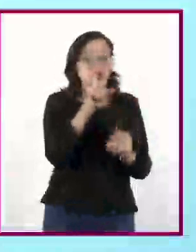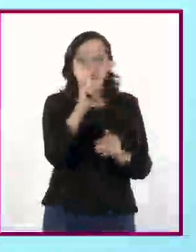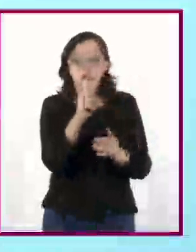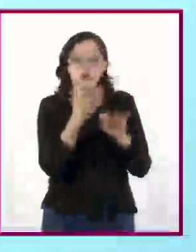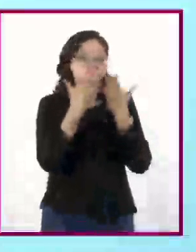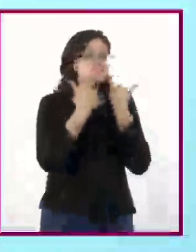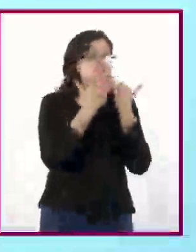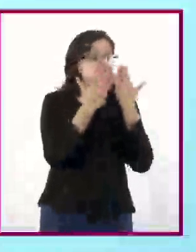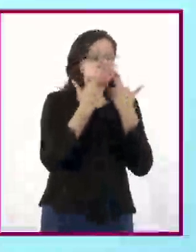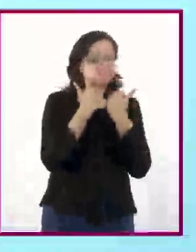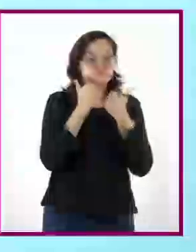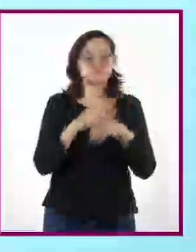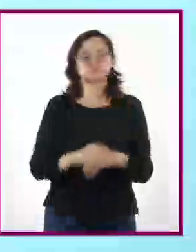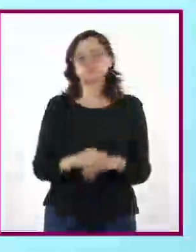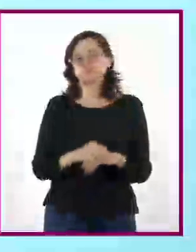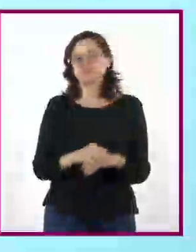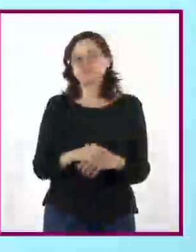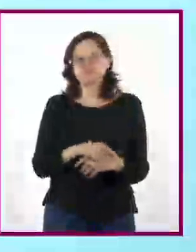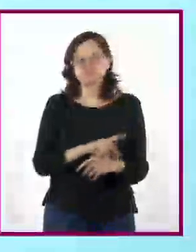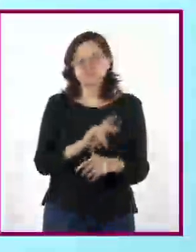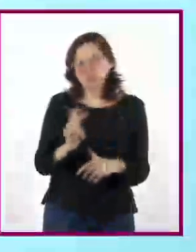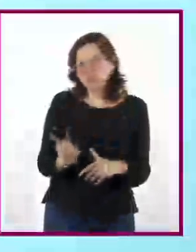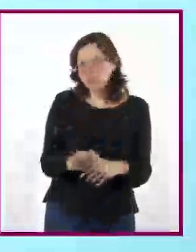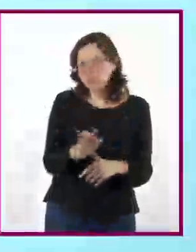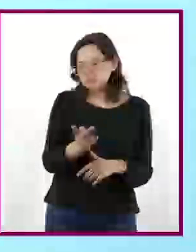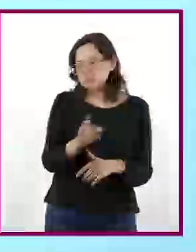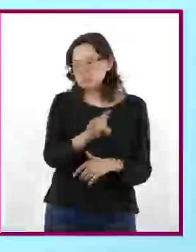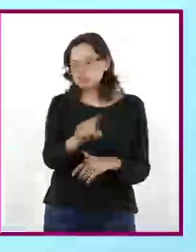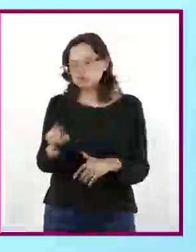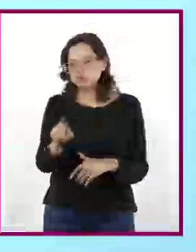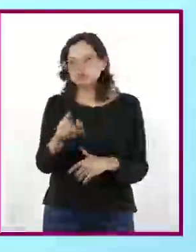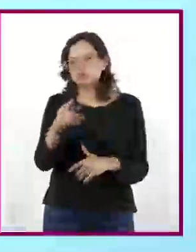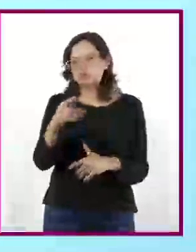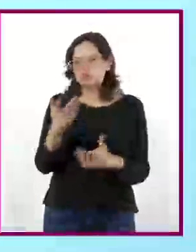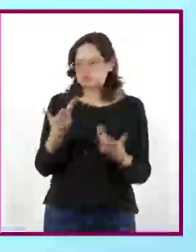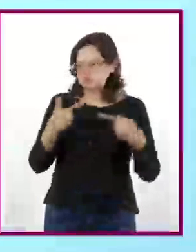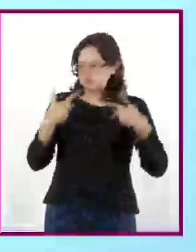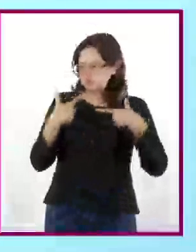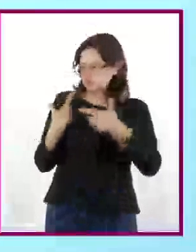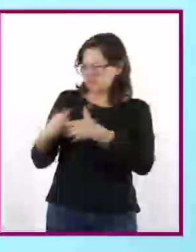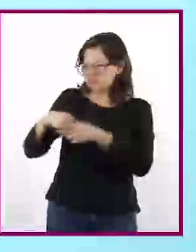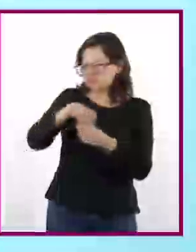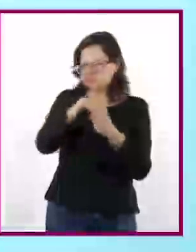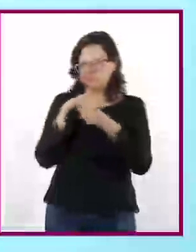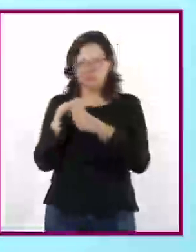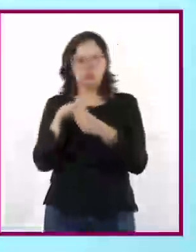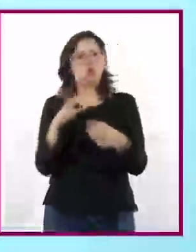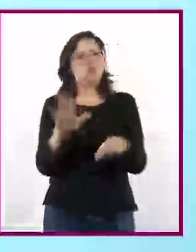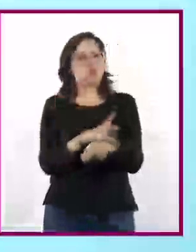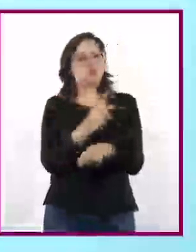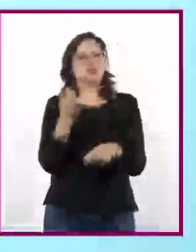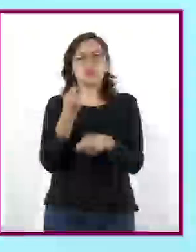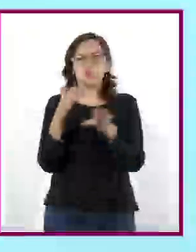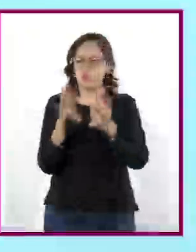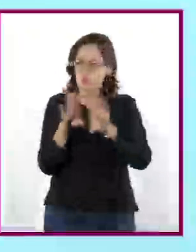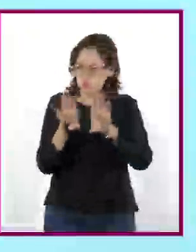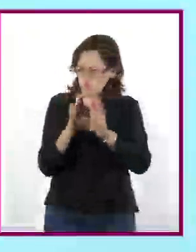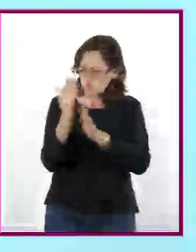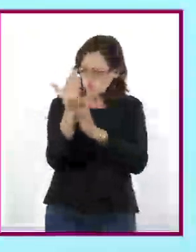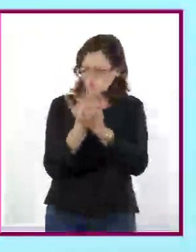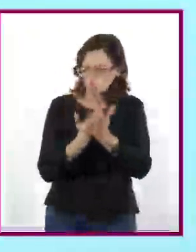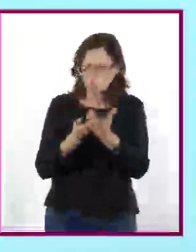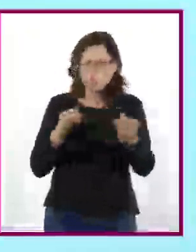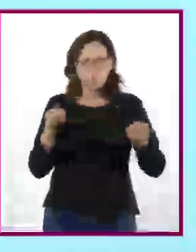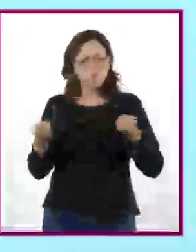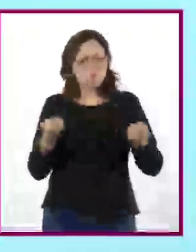¿Se han preguntado, por ejemplo, cuáles son las causas de la sobrepoblación y cómo pueden regularla? ¿Cuáles